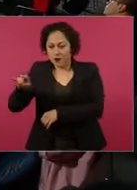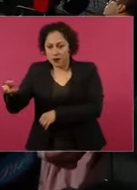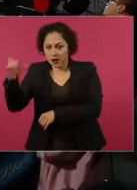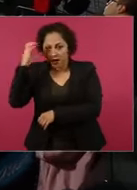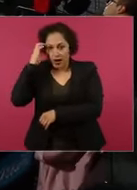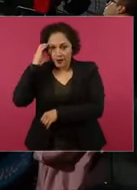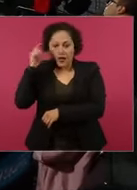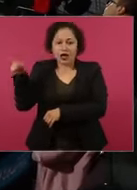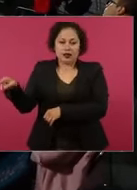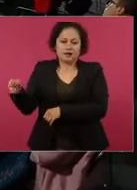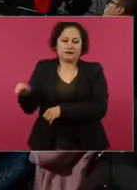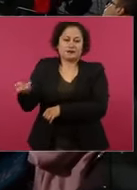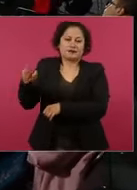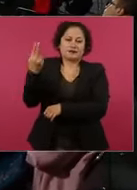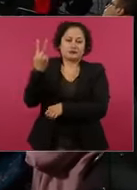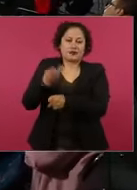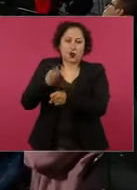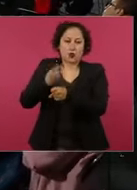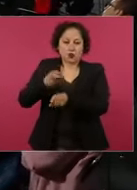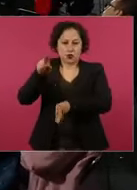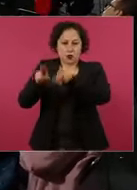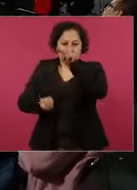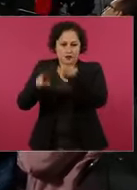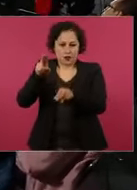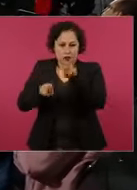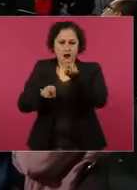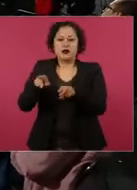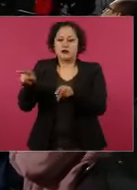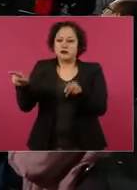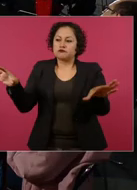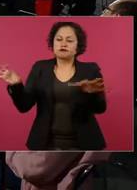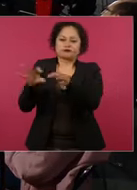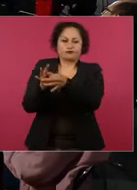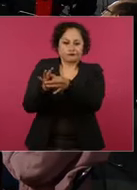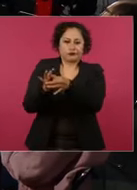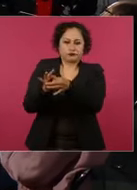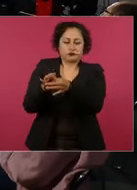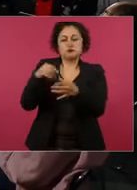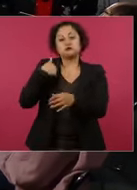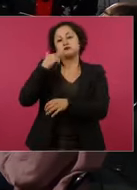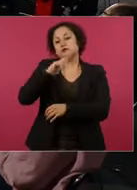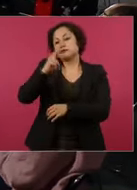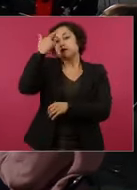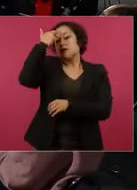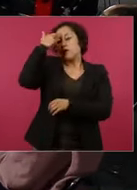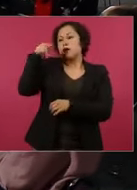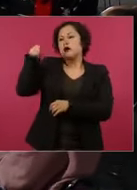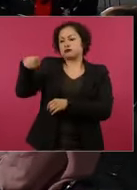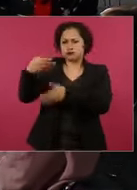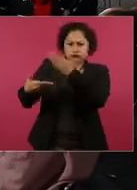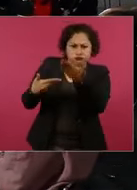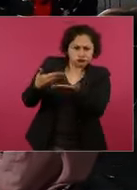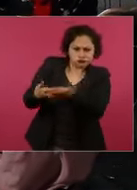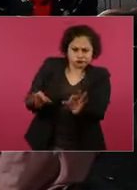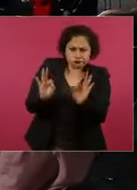y era buena la calidad del servicio.